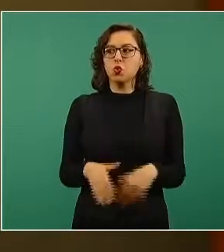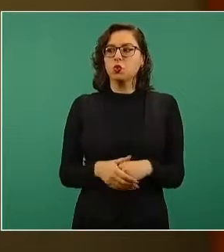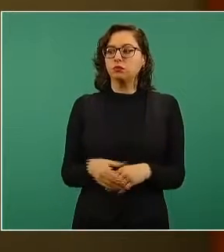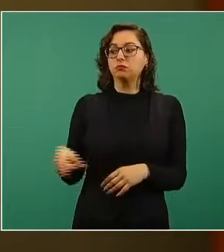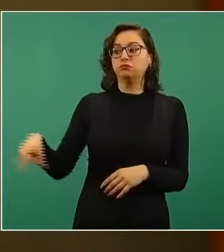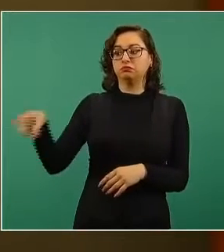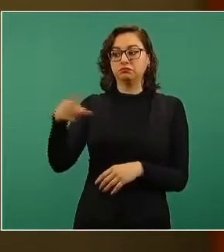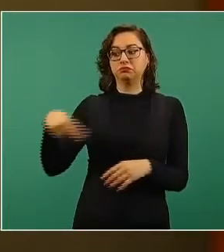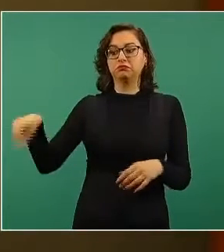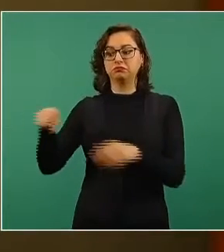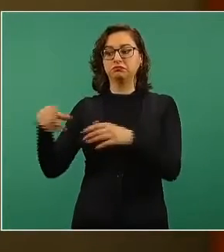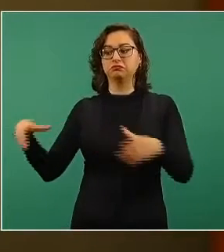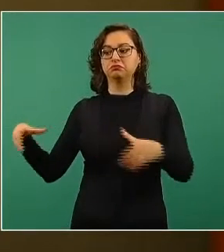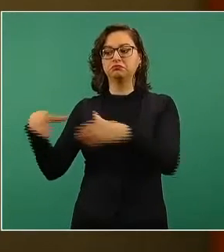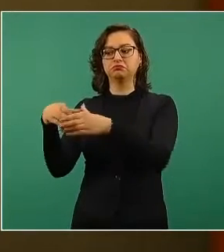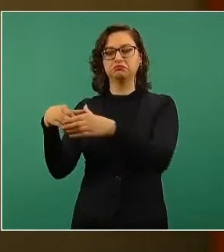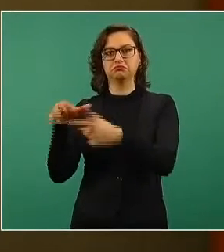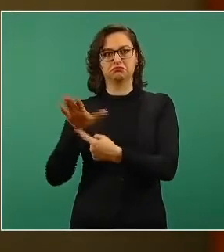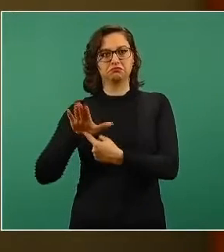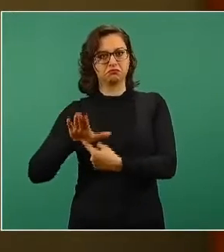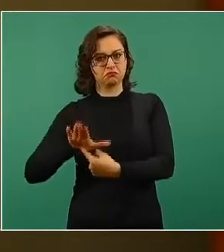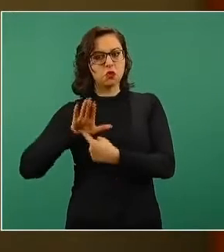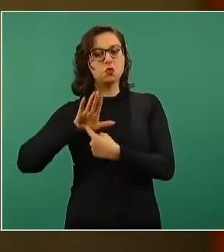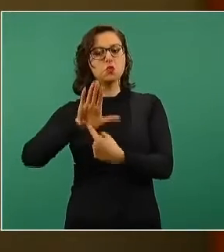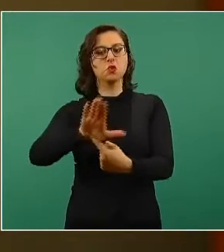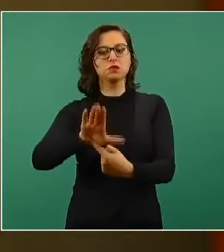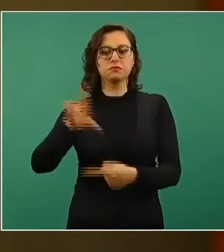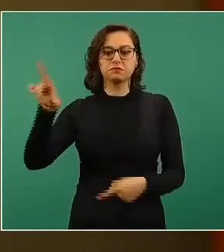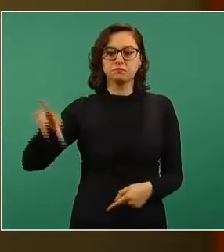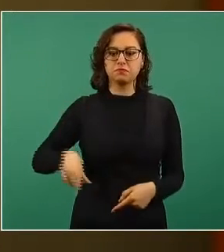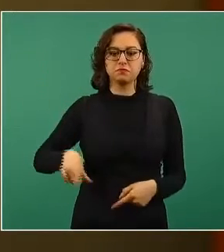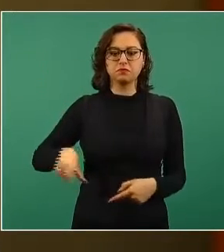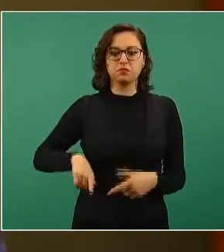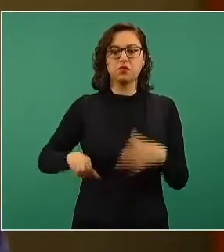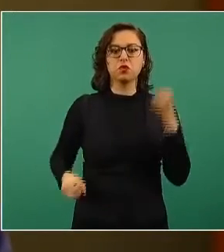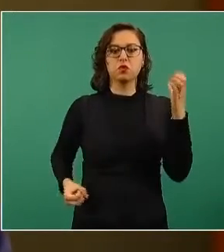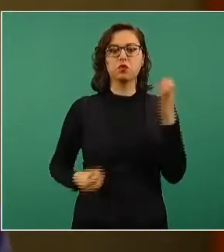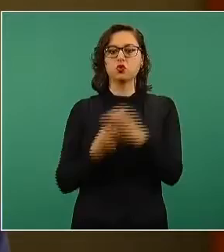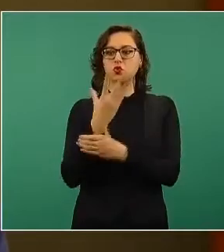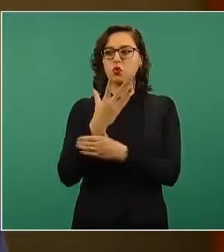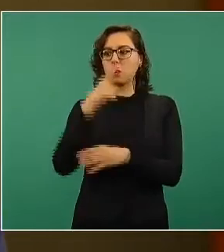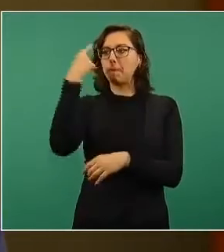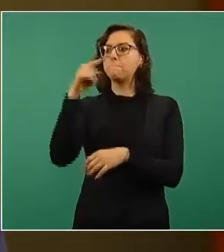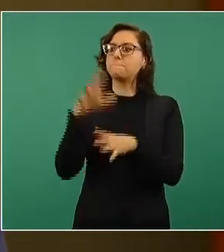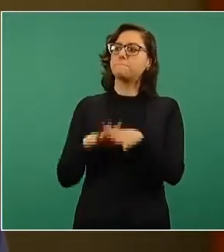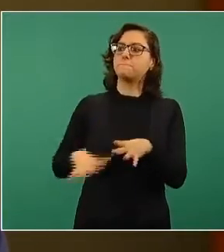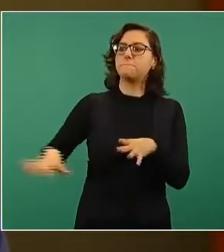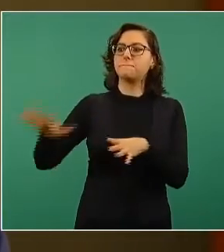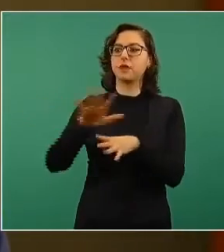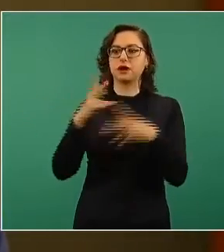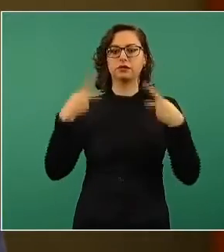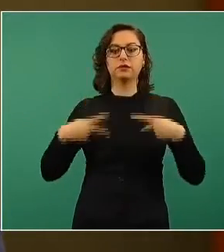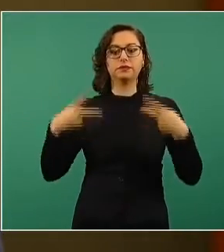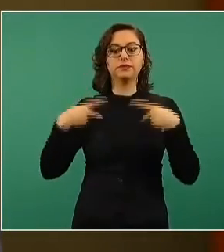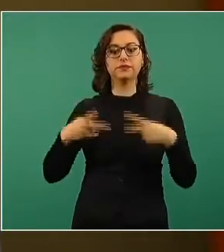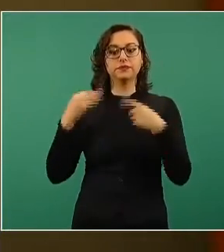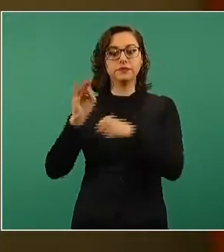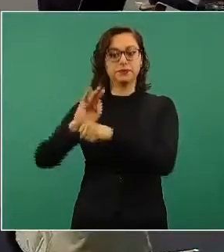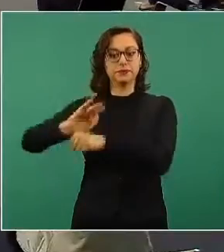en favor del pueblo y en favor en especial